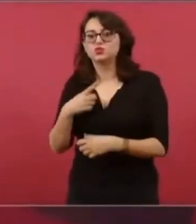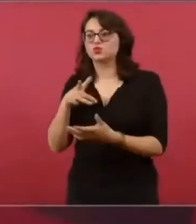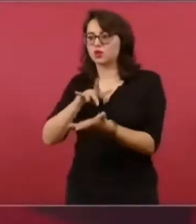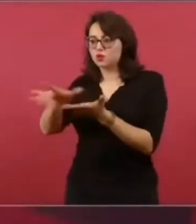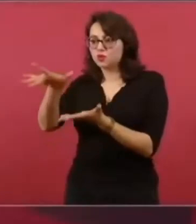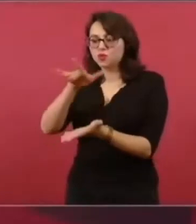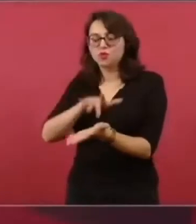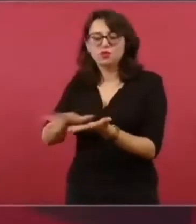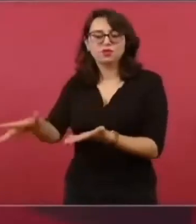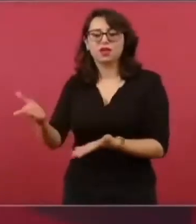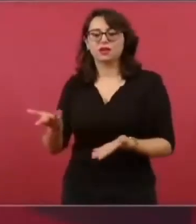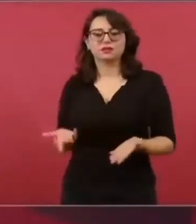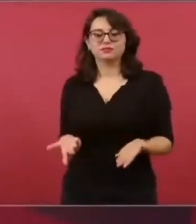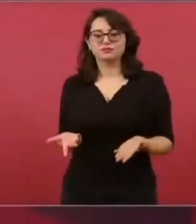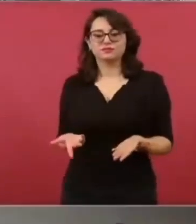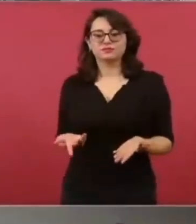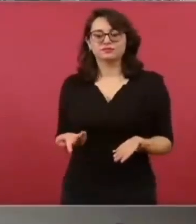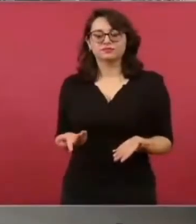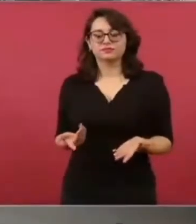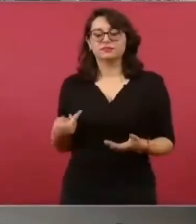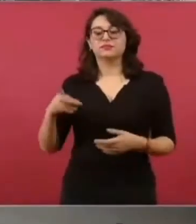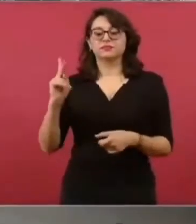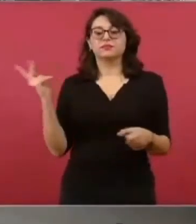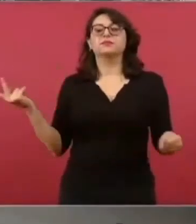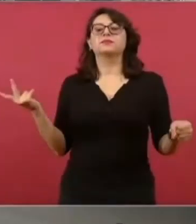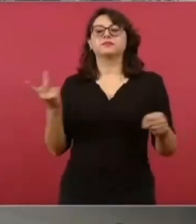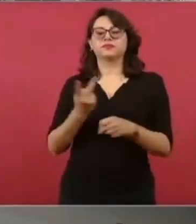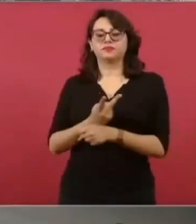apoyo. Pero detrás de eso... eso... sí. Los pacientes. cáncer. Los pacientes. Los pacientes. Gracias.